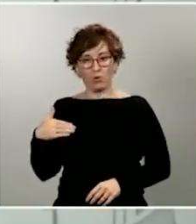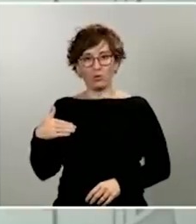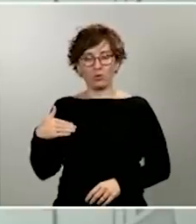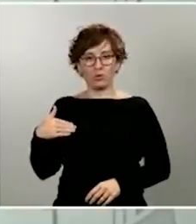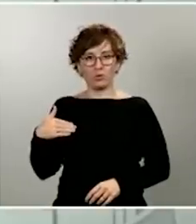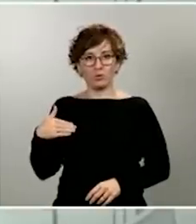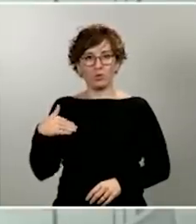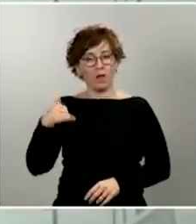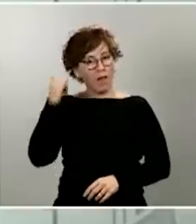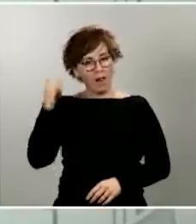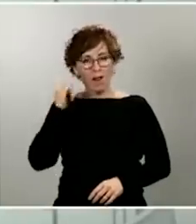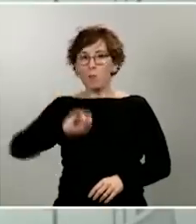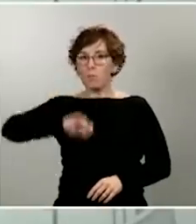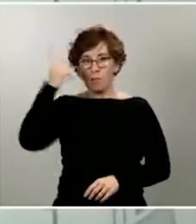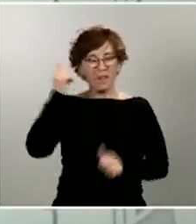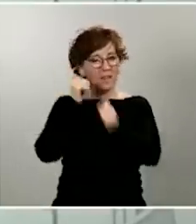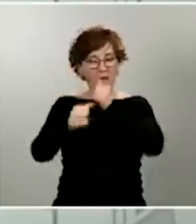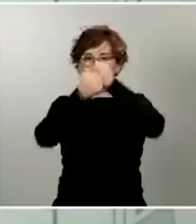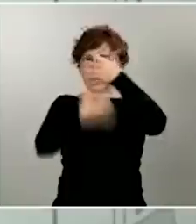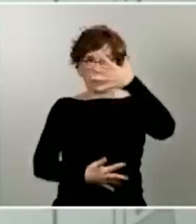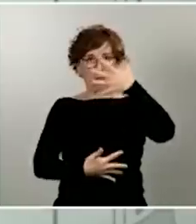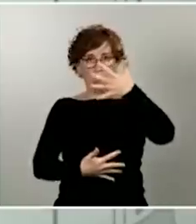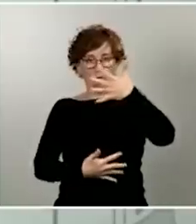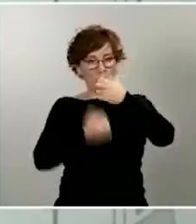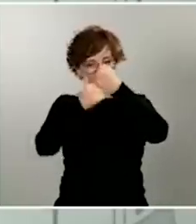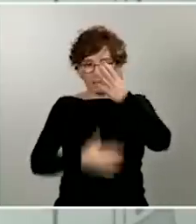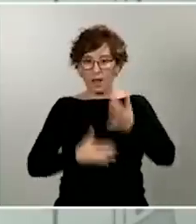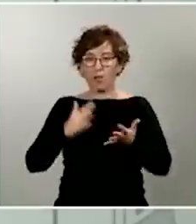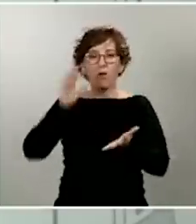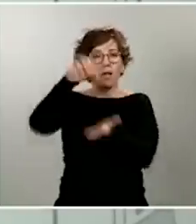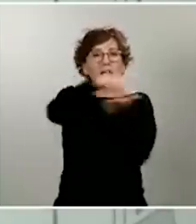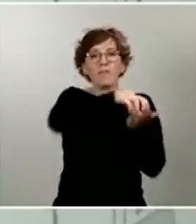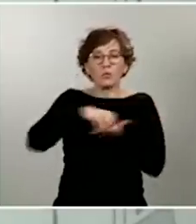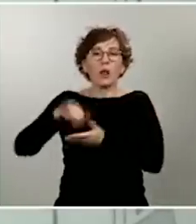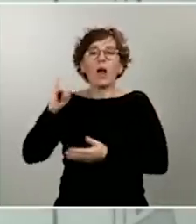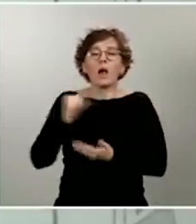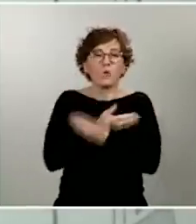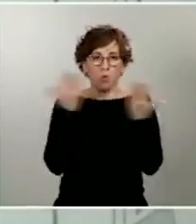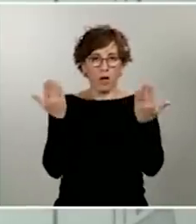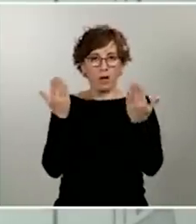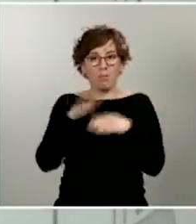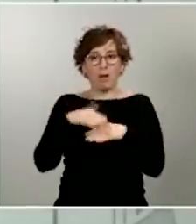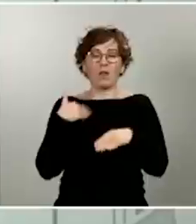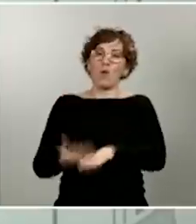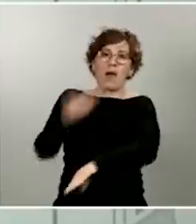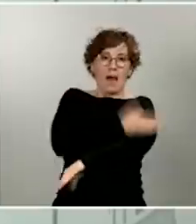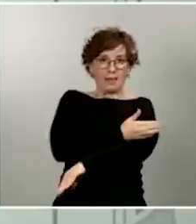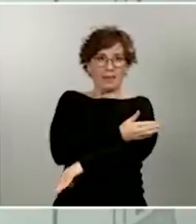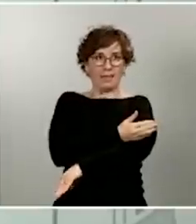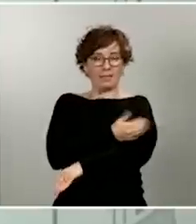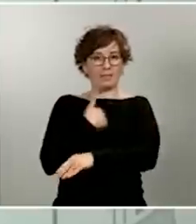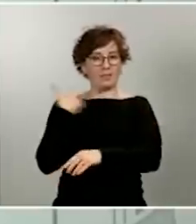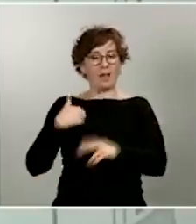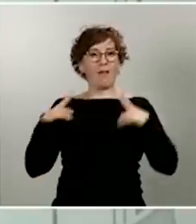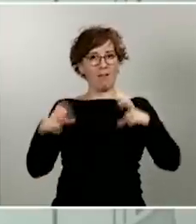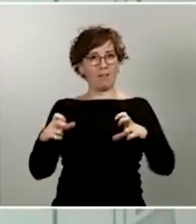este listado de infraestructuras para tener opciones y trabajarlas con la anticipación debida y las vamos a decidir